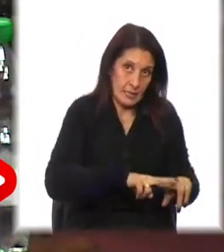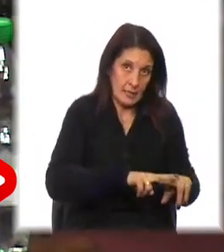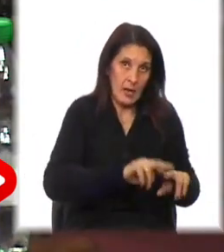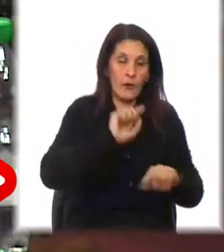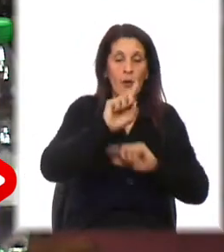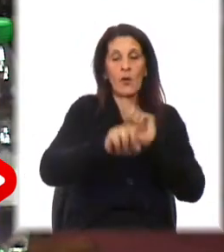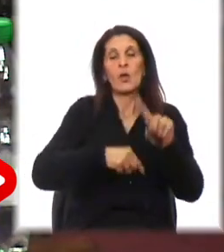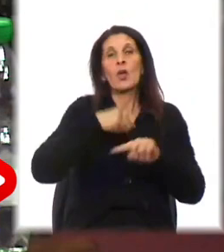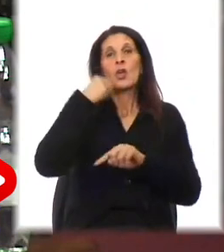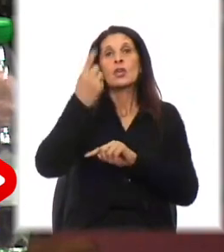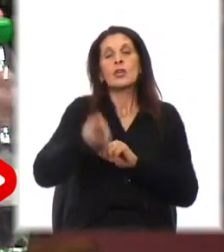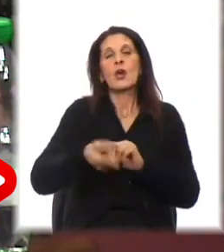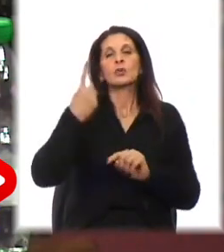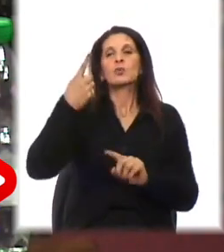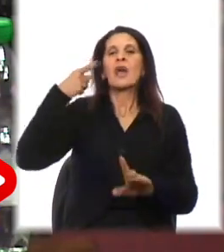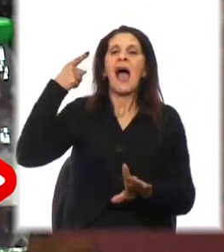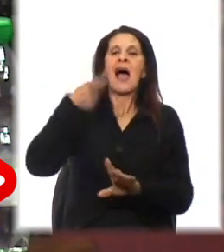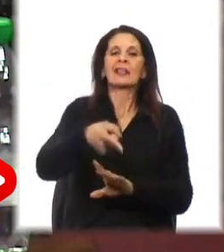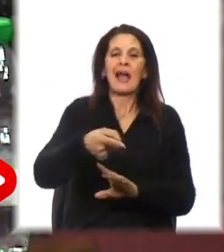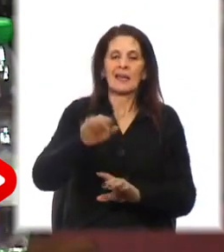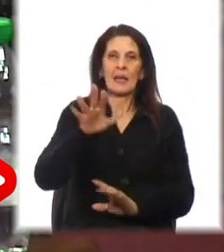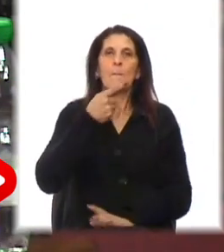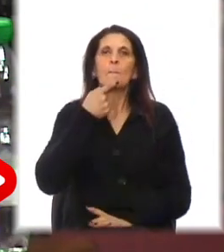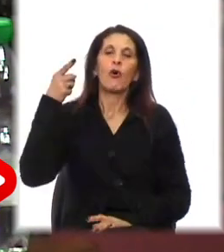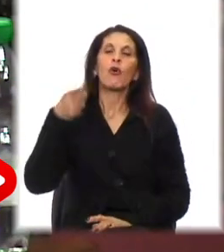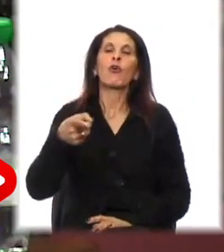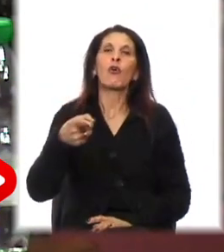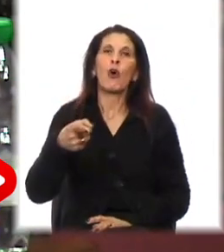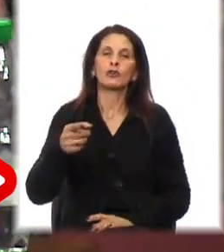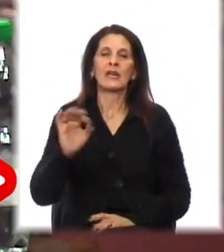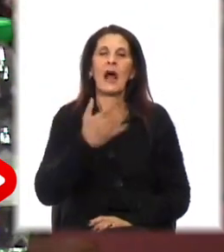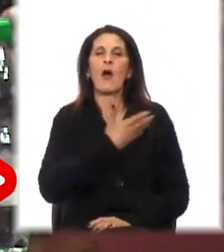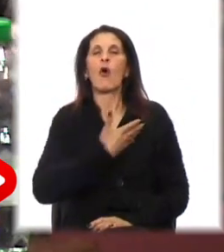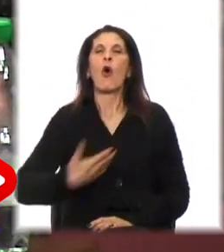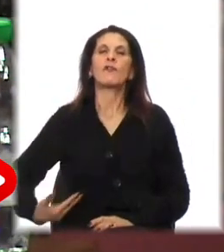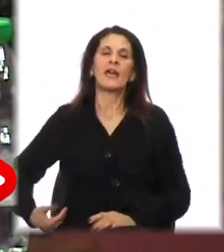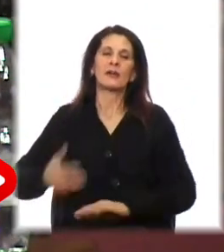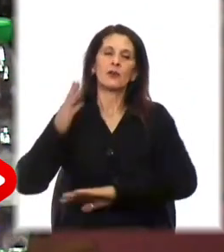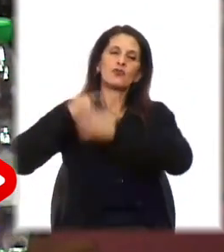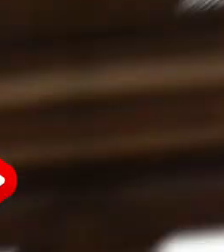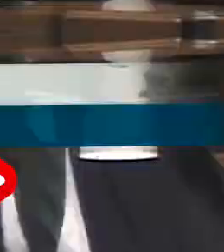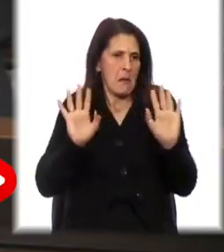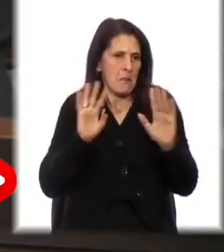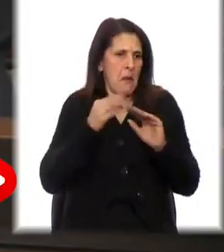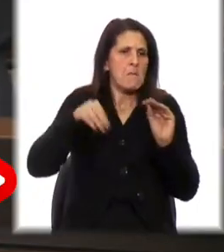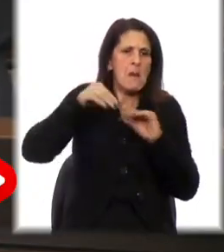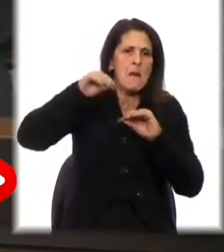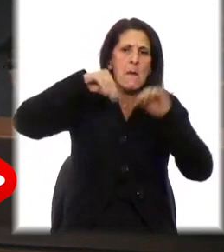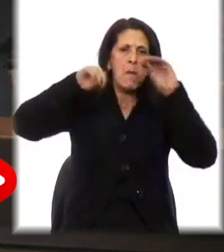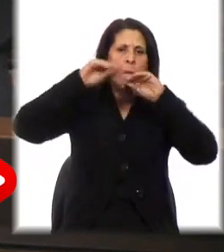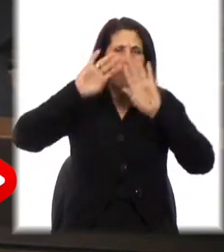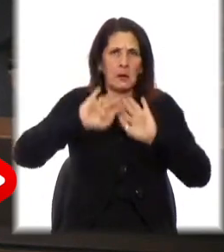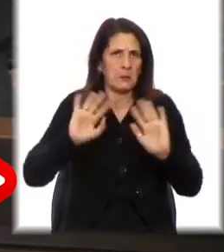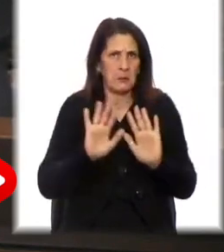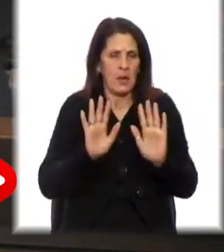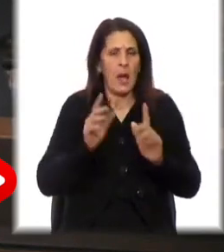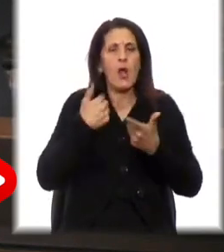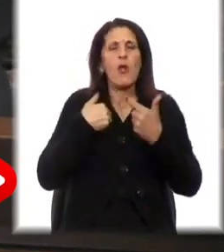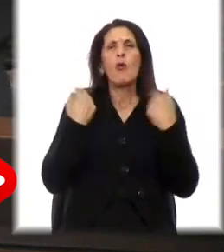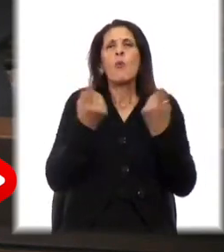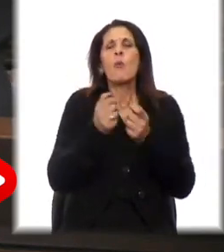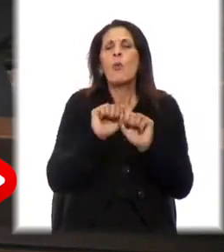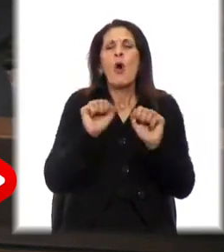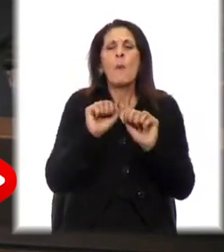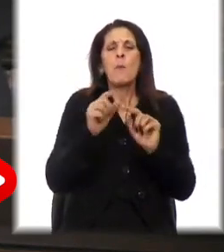cosa es un ataque político en forma contra gobiernos anteriores o actuales. Pero no podemos dejar pasar